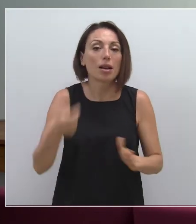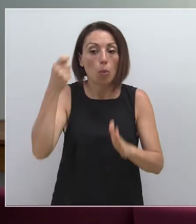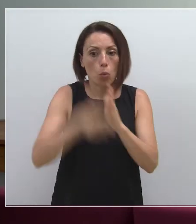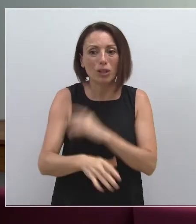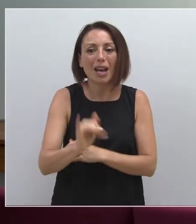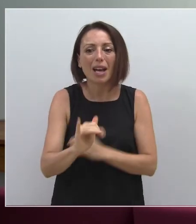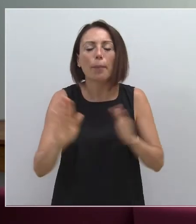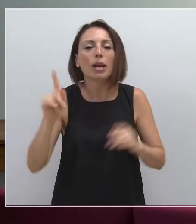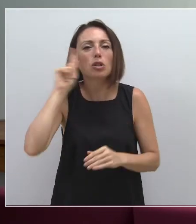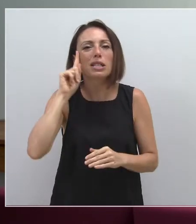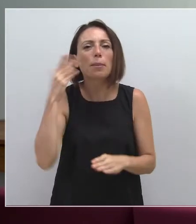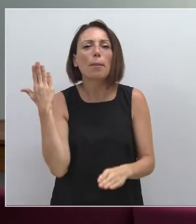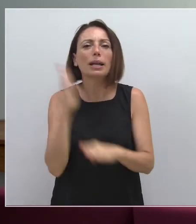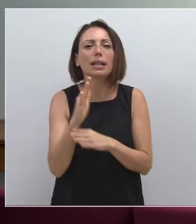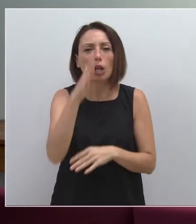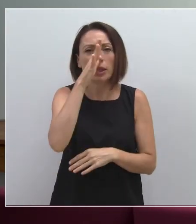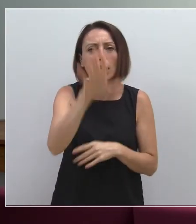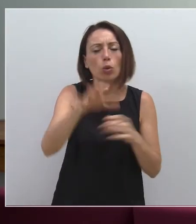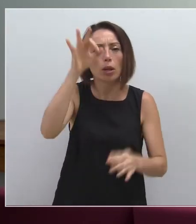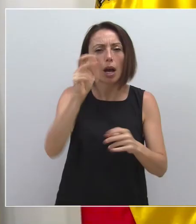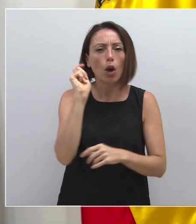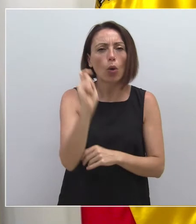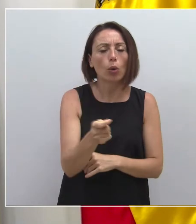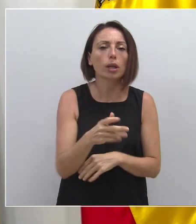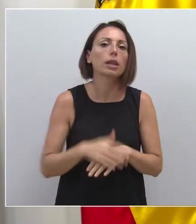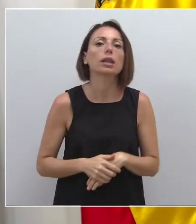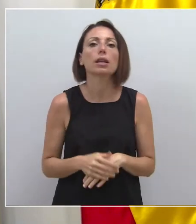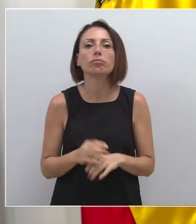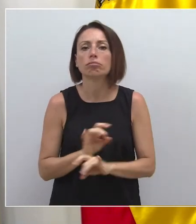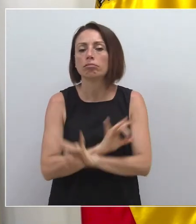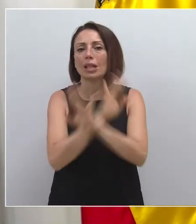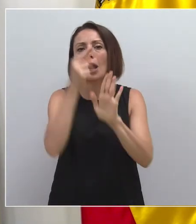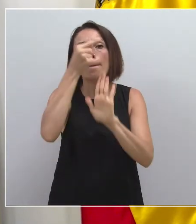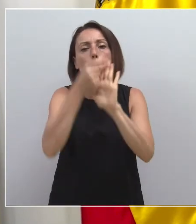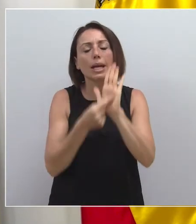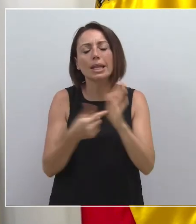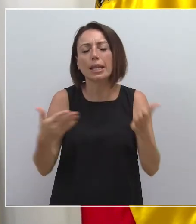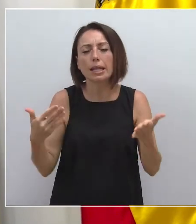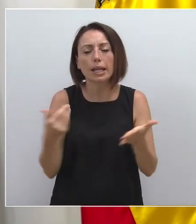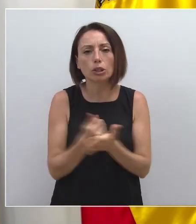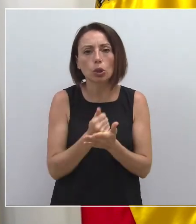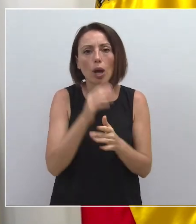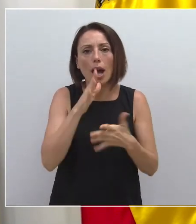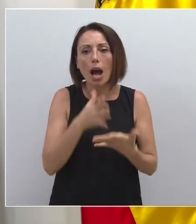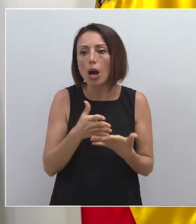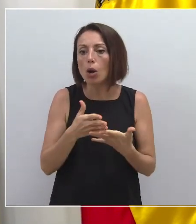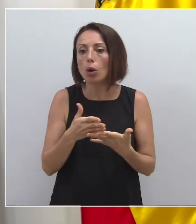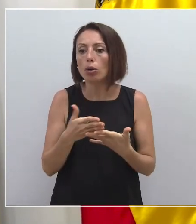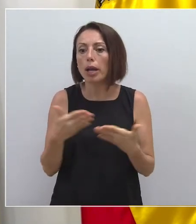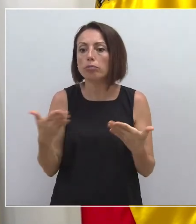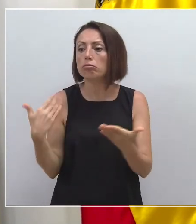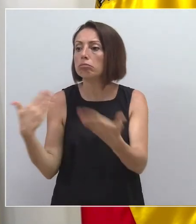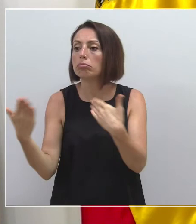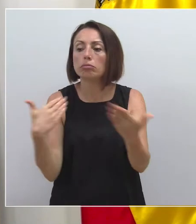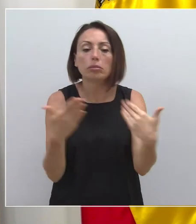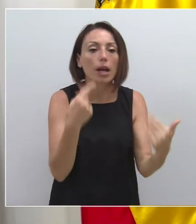plantearían también ir por la vía judicial. Evidentemente, todas las medidas están abiertas en ese aspecto